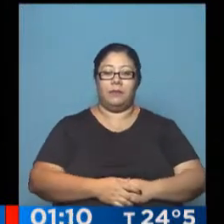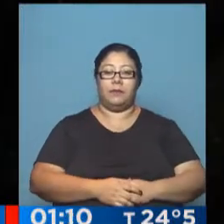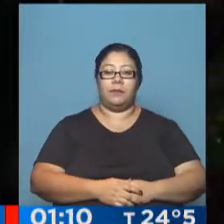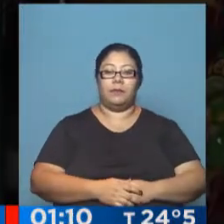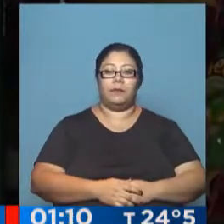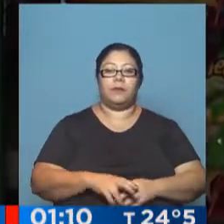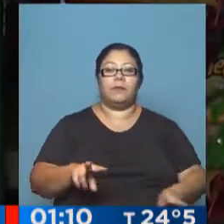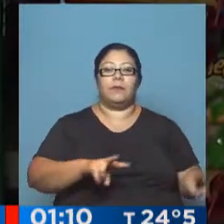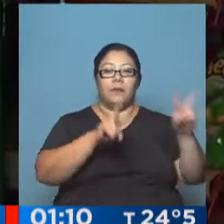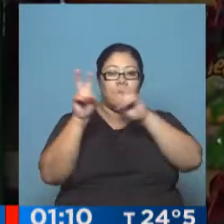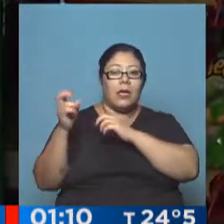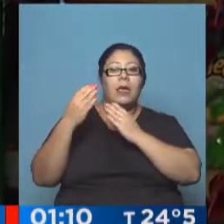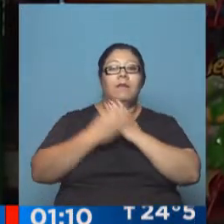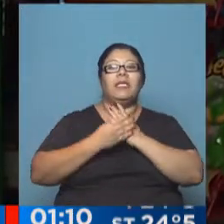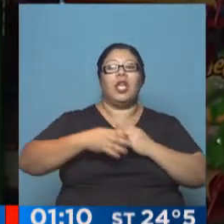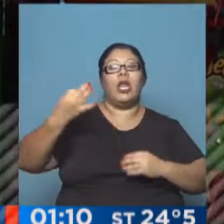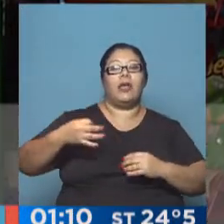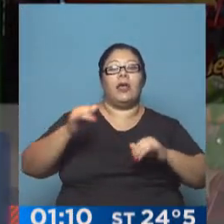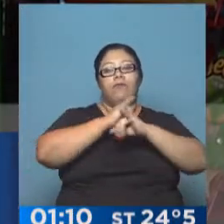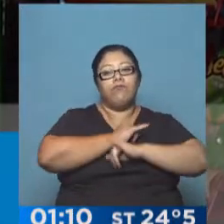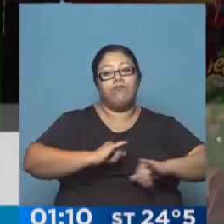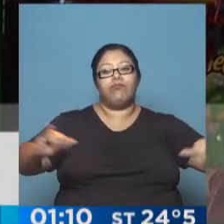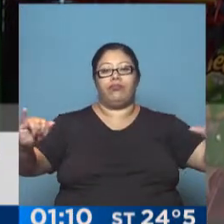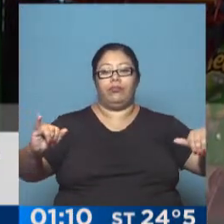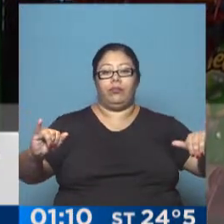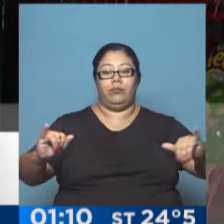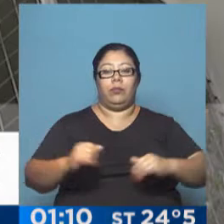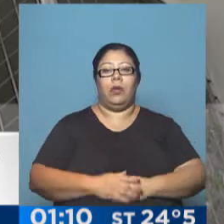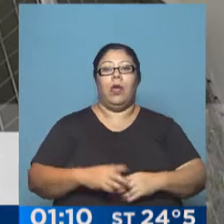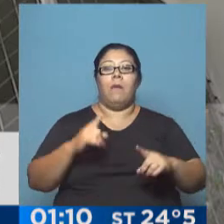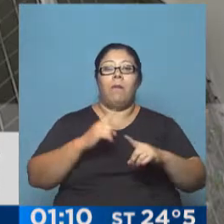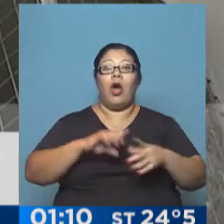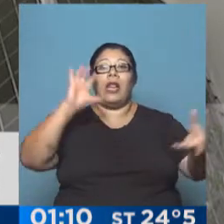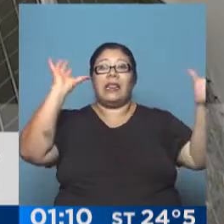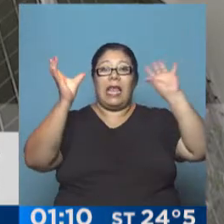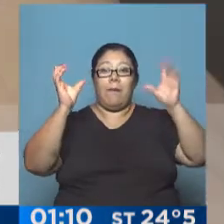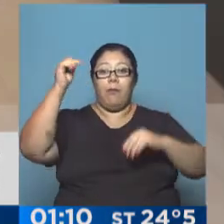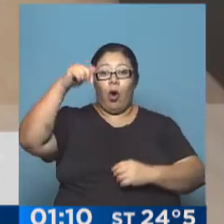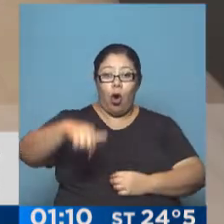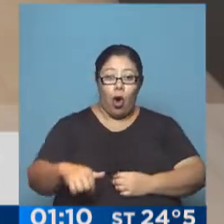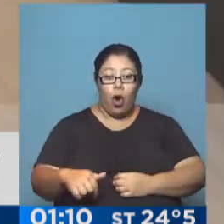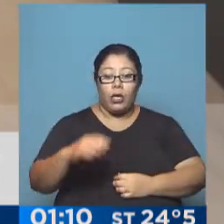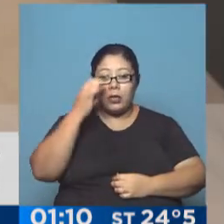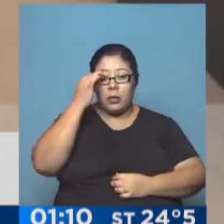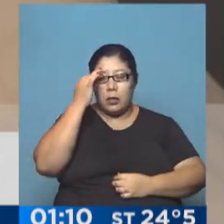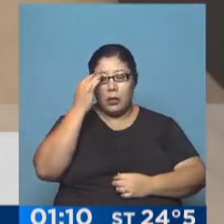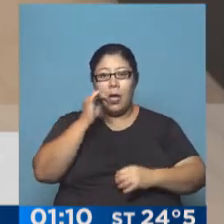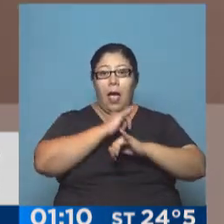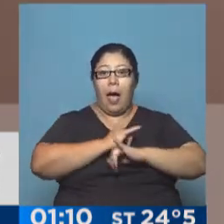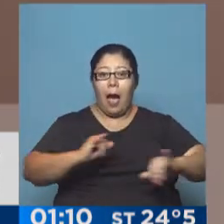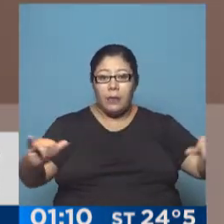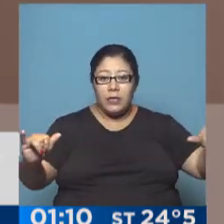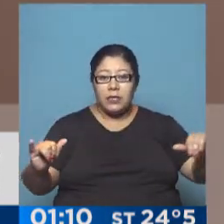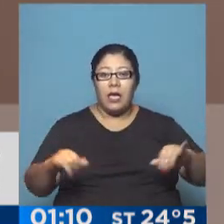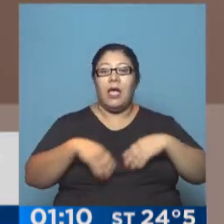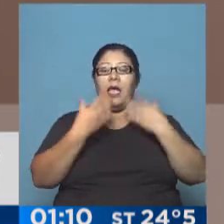El Ministerio de Energía emitió un comunicado para informar que, en función del pronóstico meteorológico para hoy, que establece una alerta, se suspenden